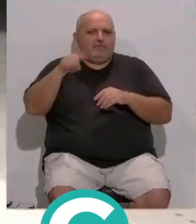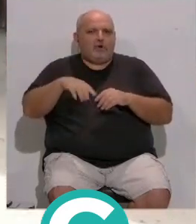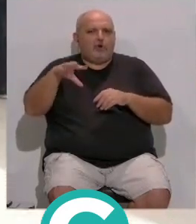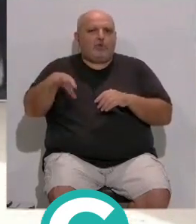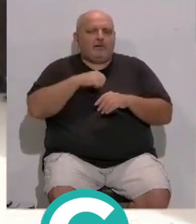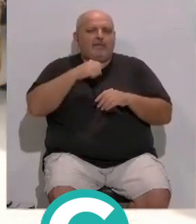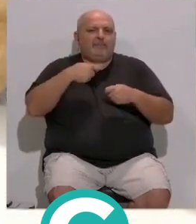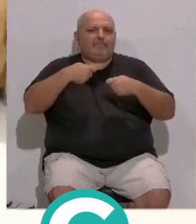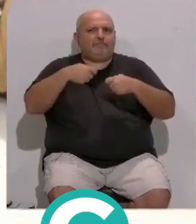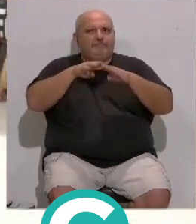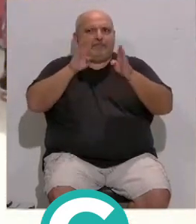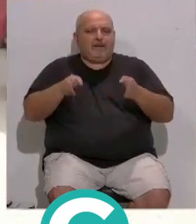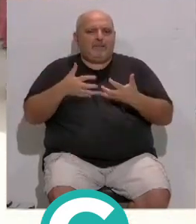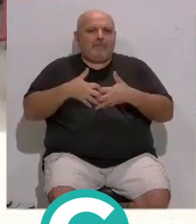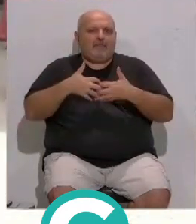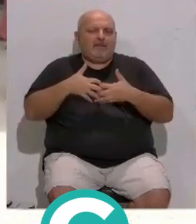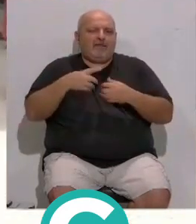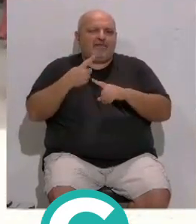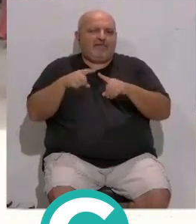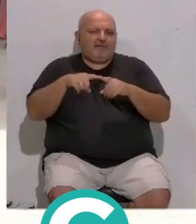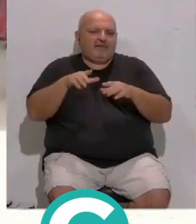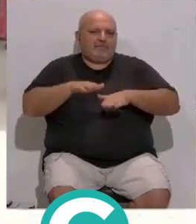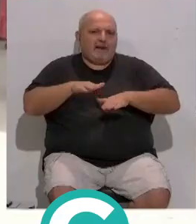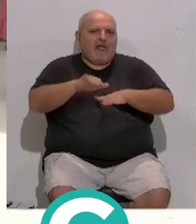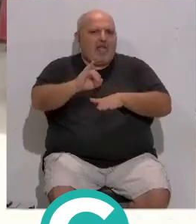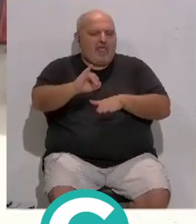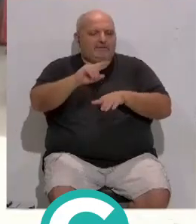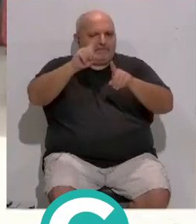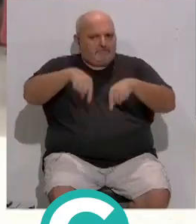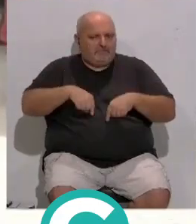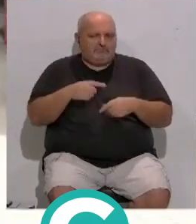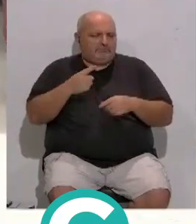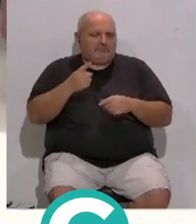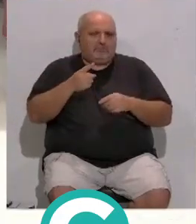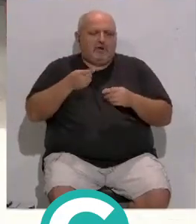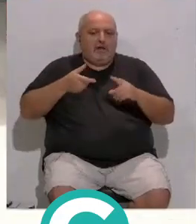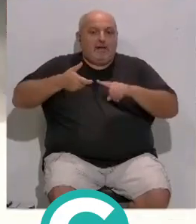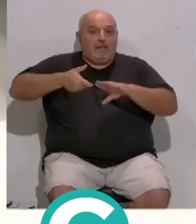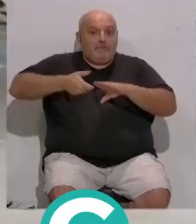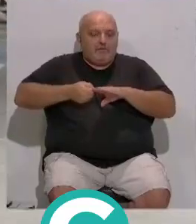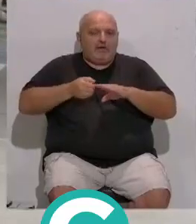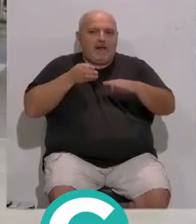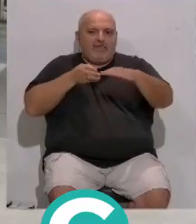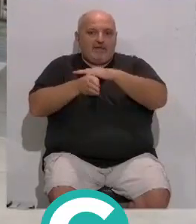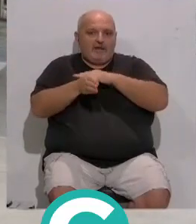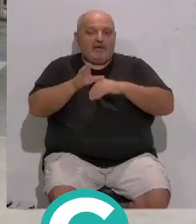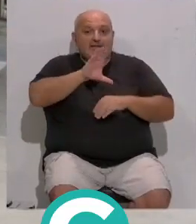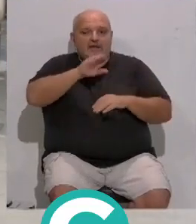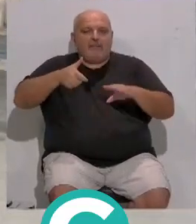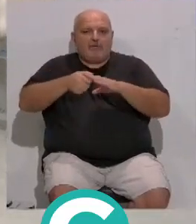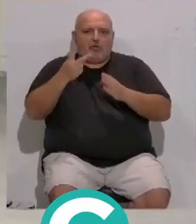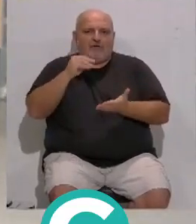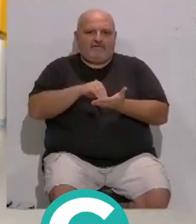comprar... ...en las máquinas expendedoras... ...de las distintas paradas... ...le recordamos que se pica... ...o valida al acceso y a la